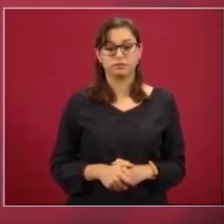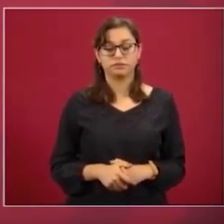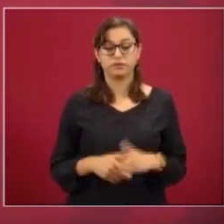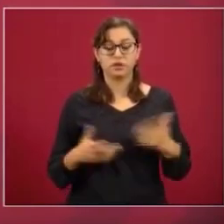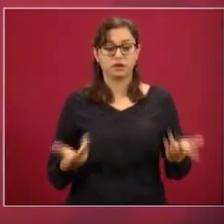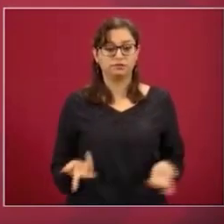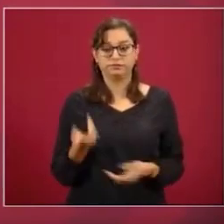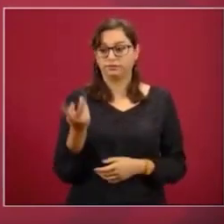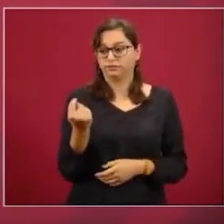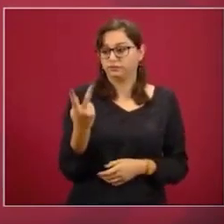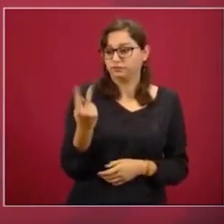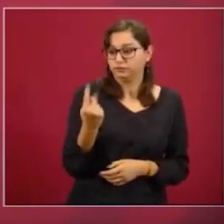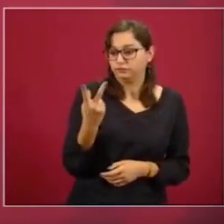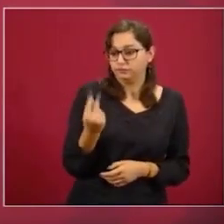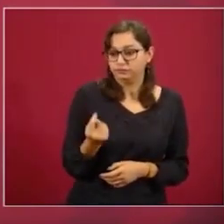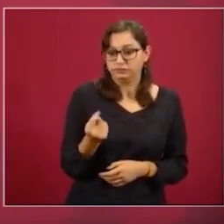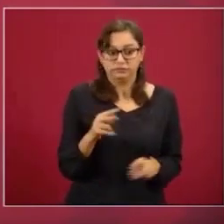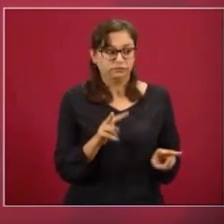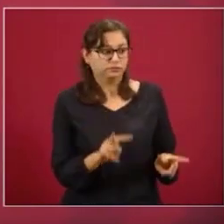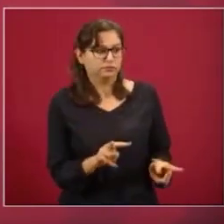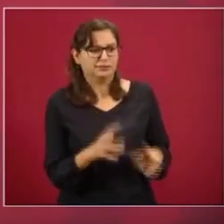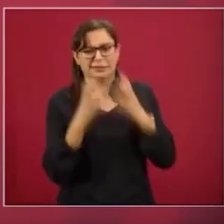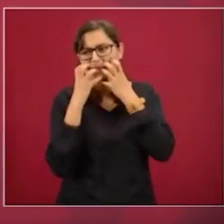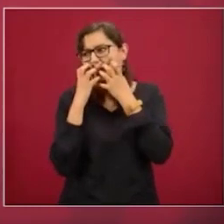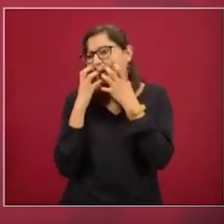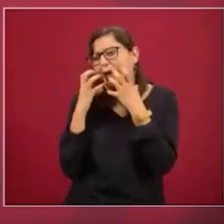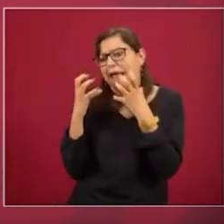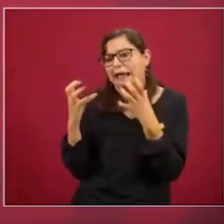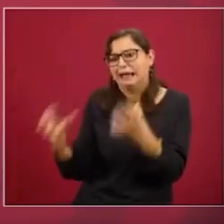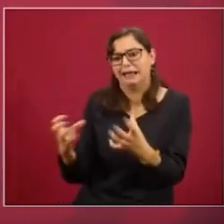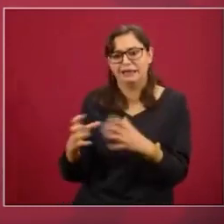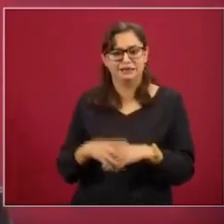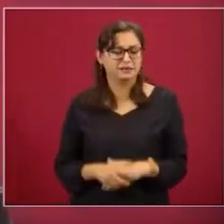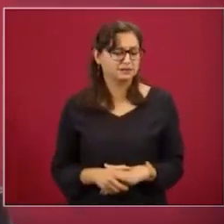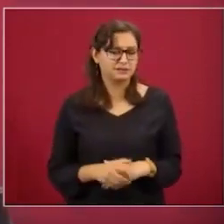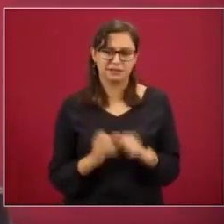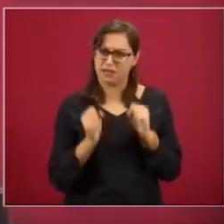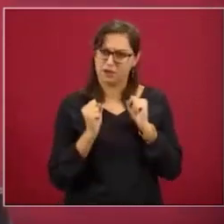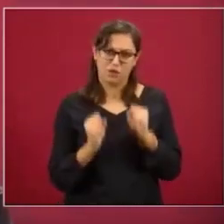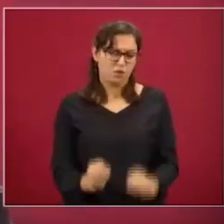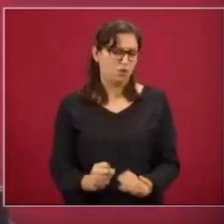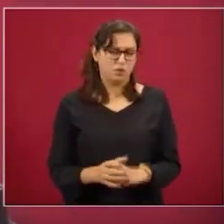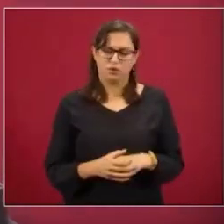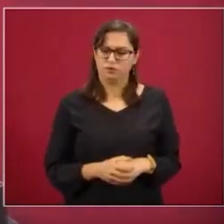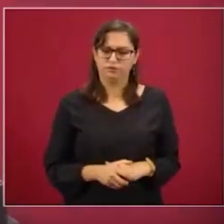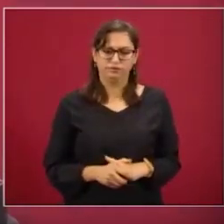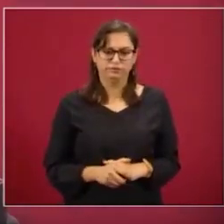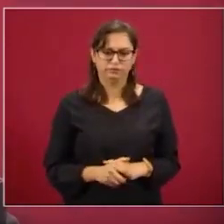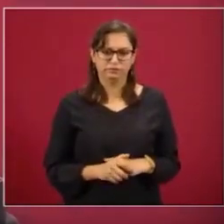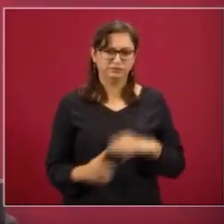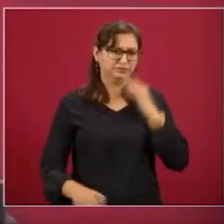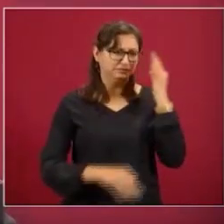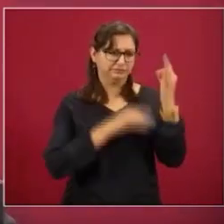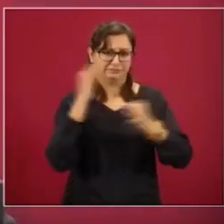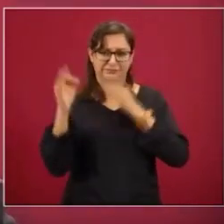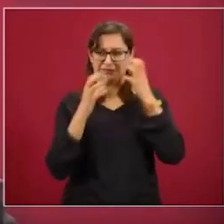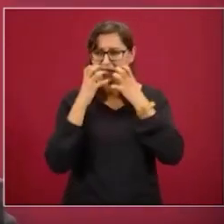programas o de noticieros como pregoneros,